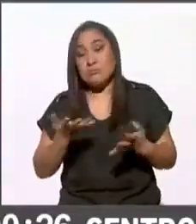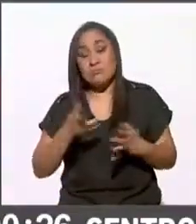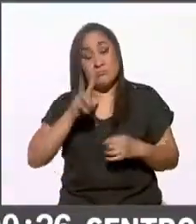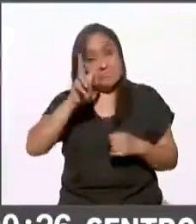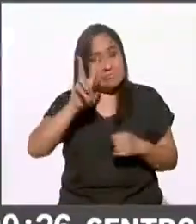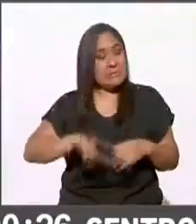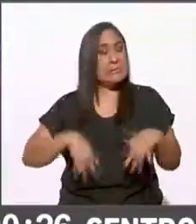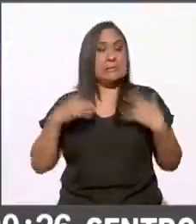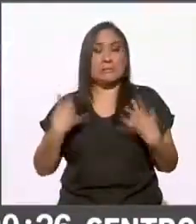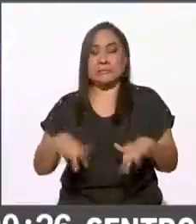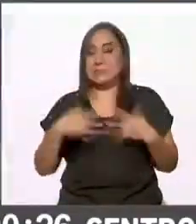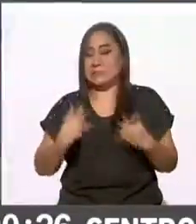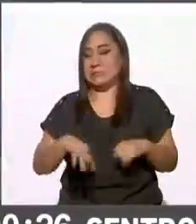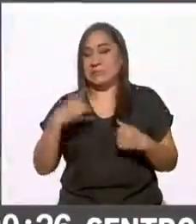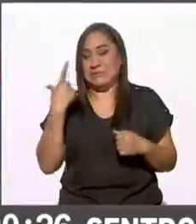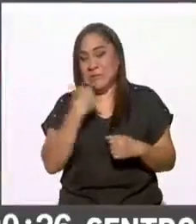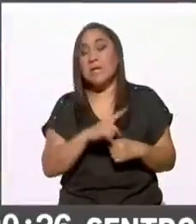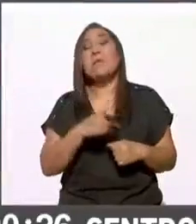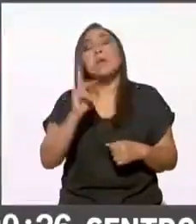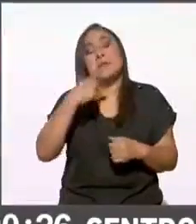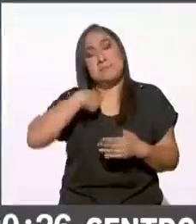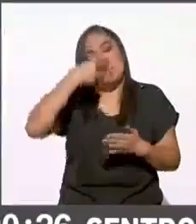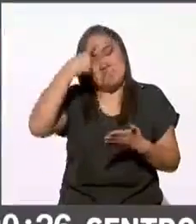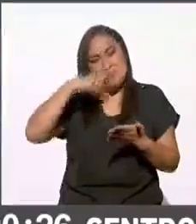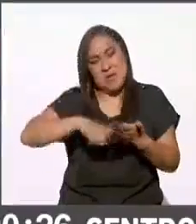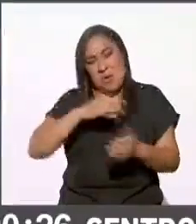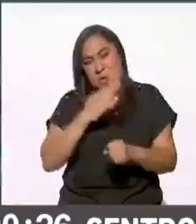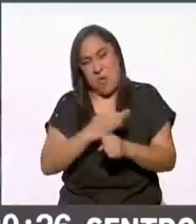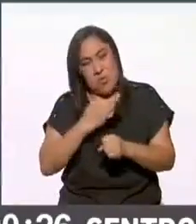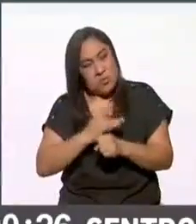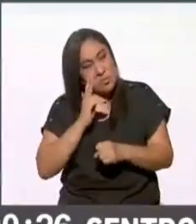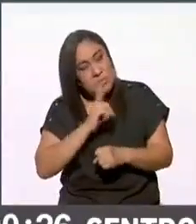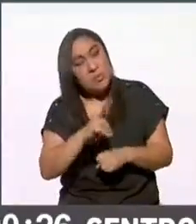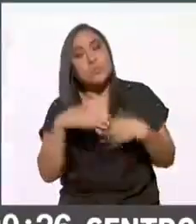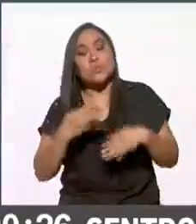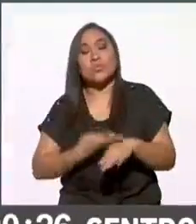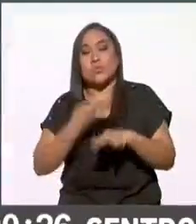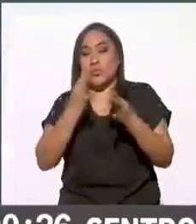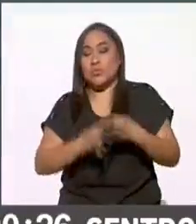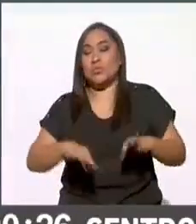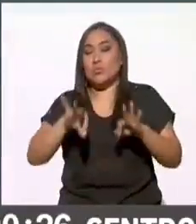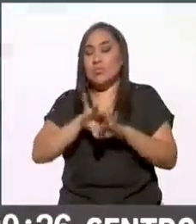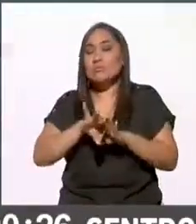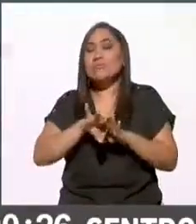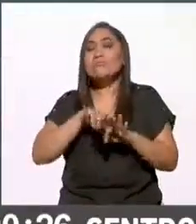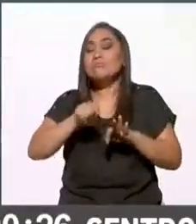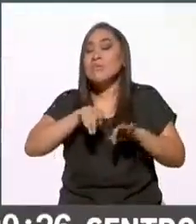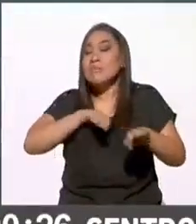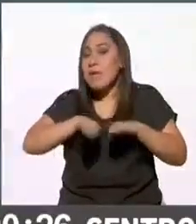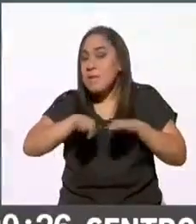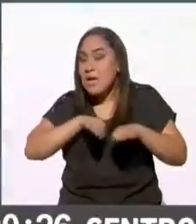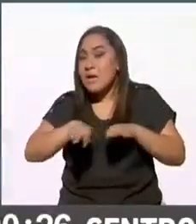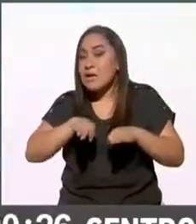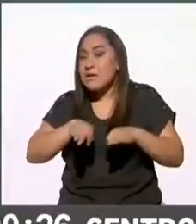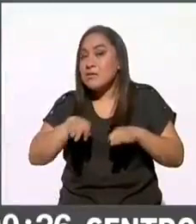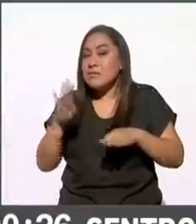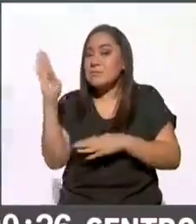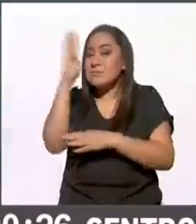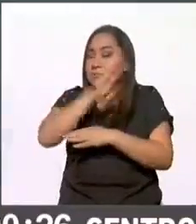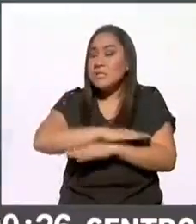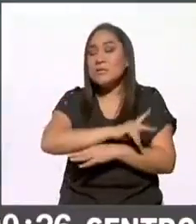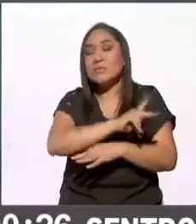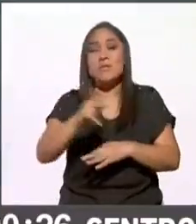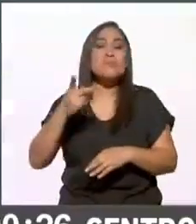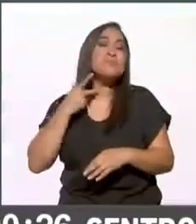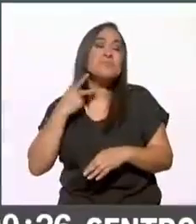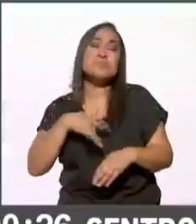terrible pero creo que la jornada nos ha dejado importantes lecciones a los ciudadanos también a los políticos momento